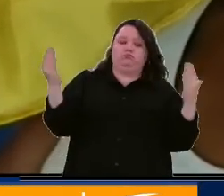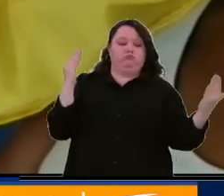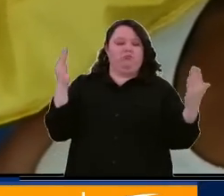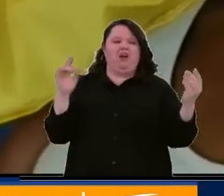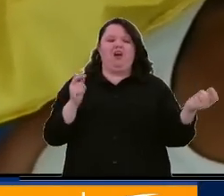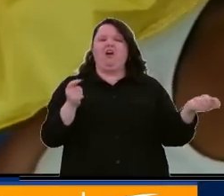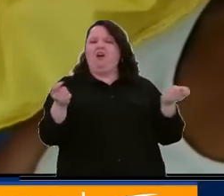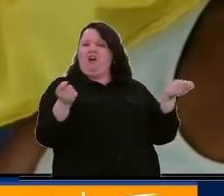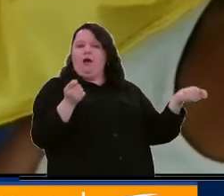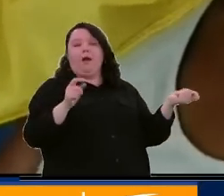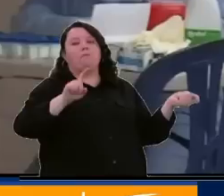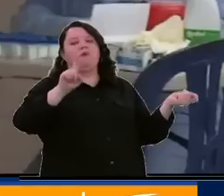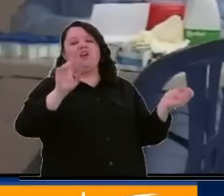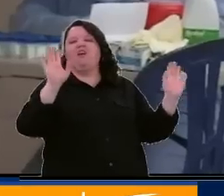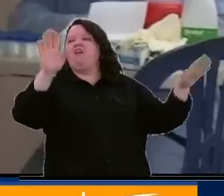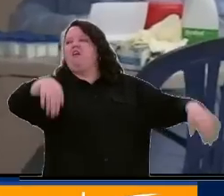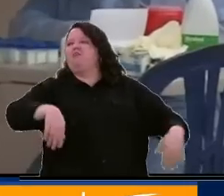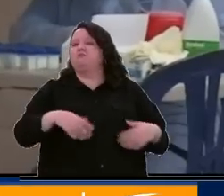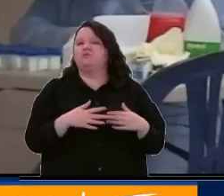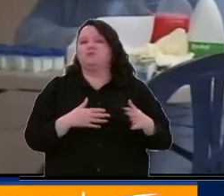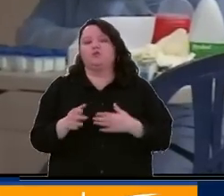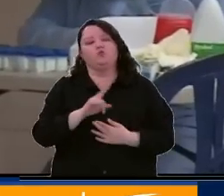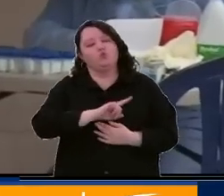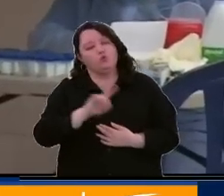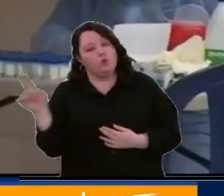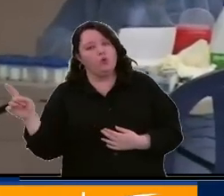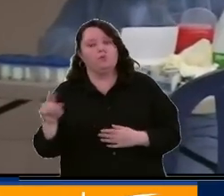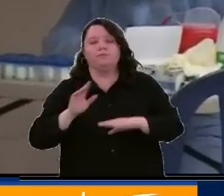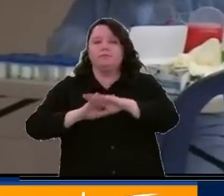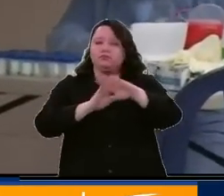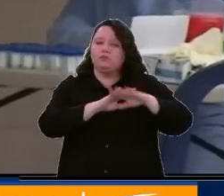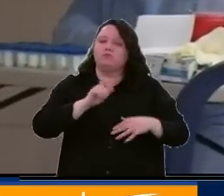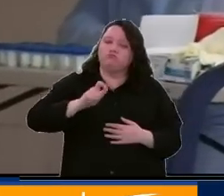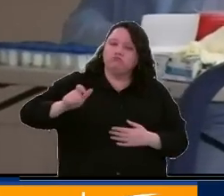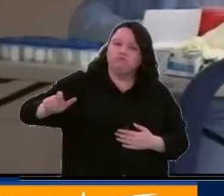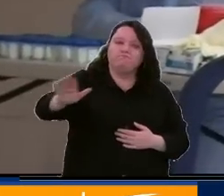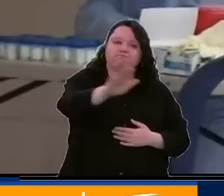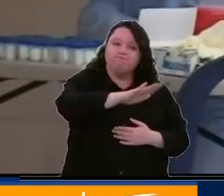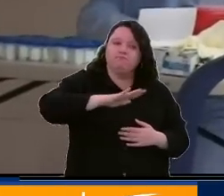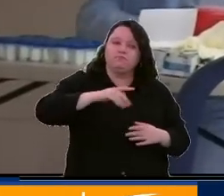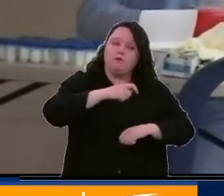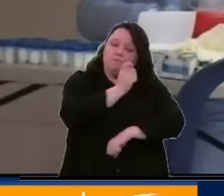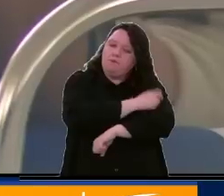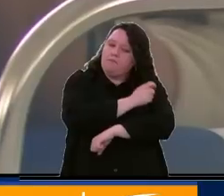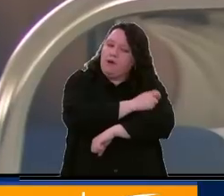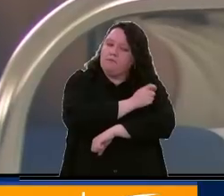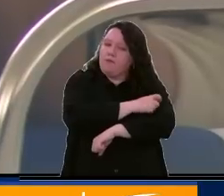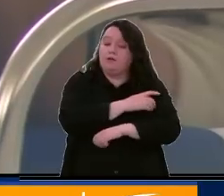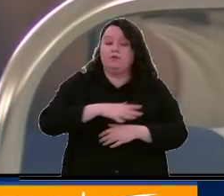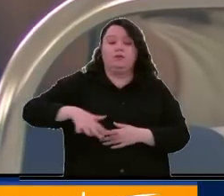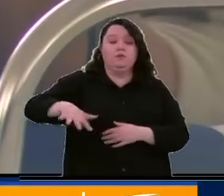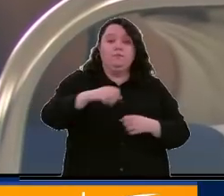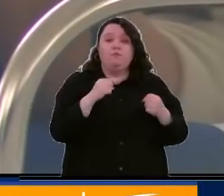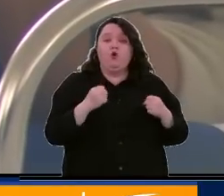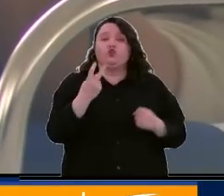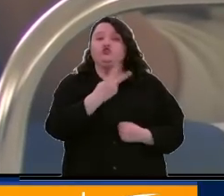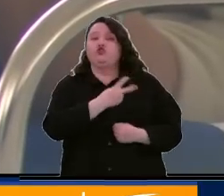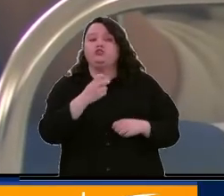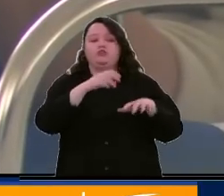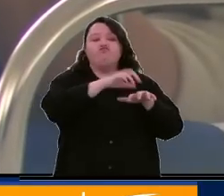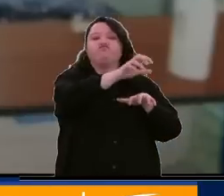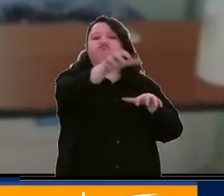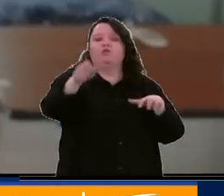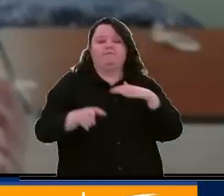manejable, pero no podemos bajar la guardia, el mensaje es a la población para que nos sigamos vacunando, tenemos en Bogotá alrededor de 200 puntos